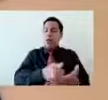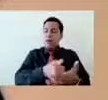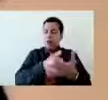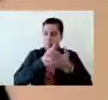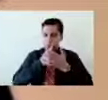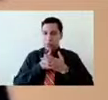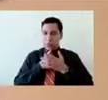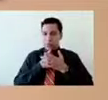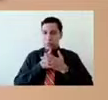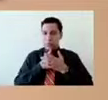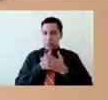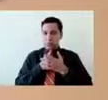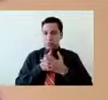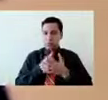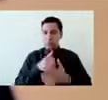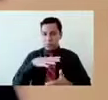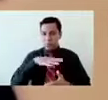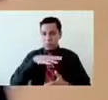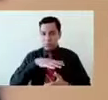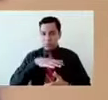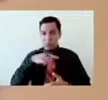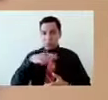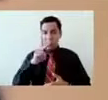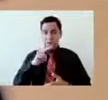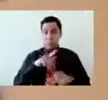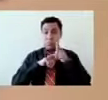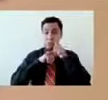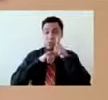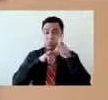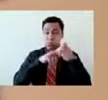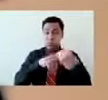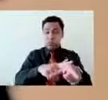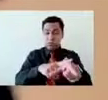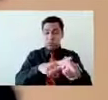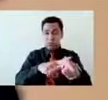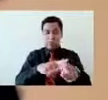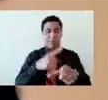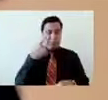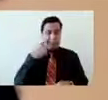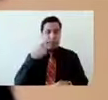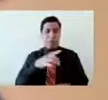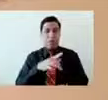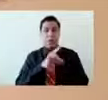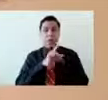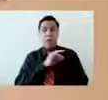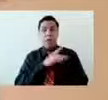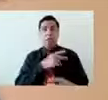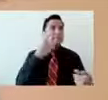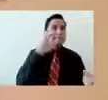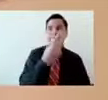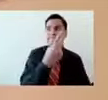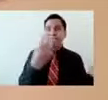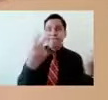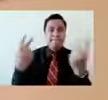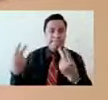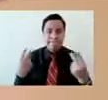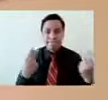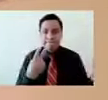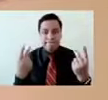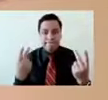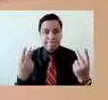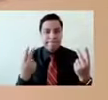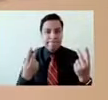función específica. Perdón. Por ejemplo, el miedo nos va a permitir estar alertas y, por lo tanto, pues, la situación de la